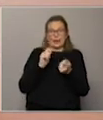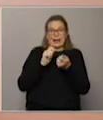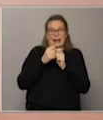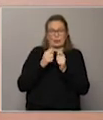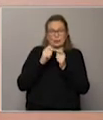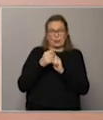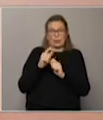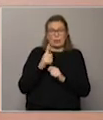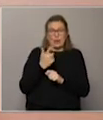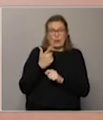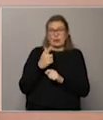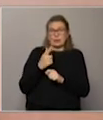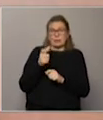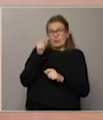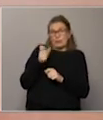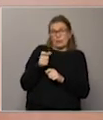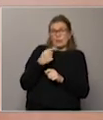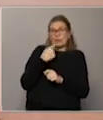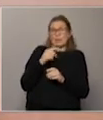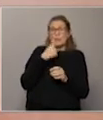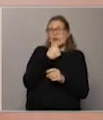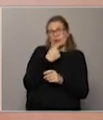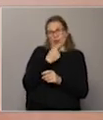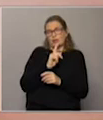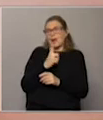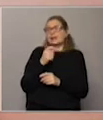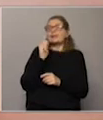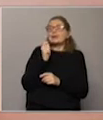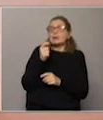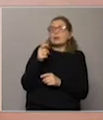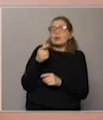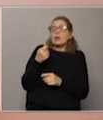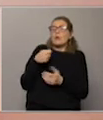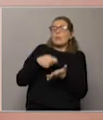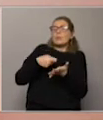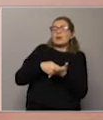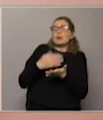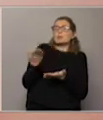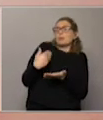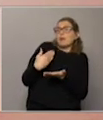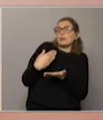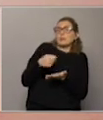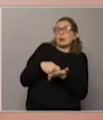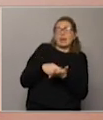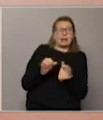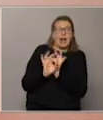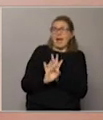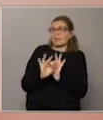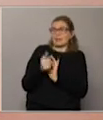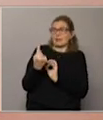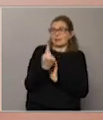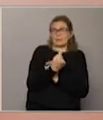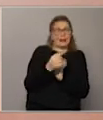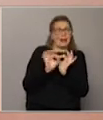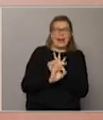¿Quiere decir que no tiene quien le preste plata, para decirlo en criollo? Exactamente. En criollo no tiene como financiarlo porque nadie está dispuesto a prestarle plata a una tasa